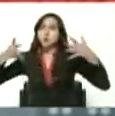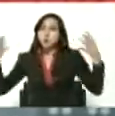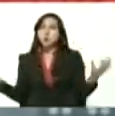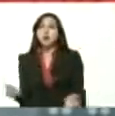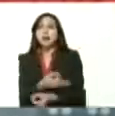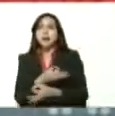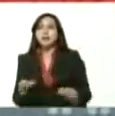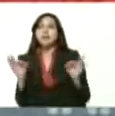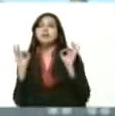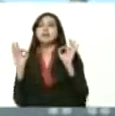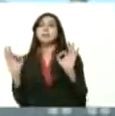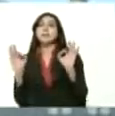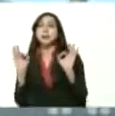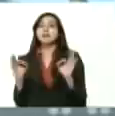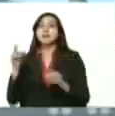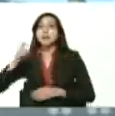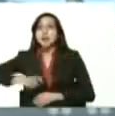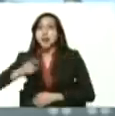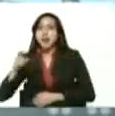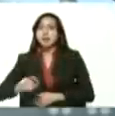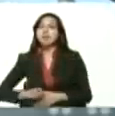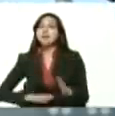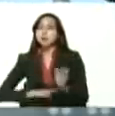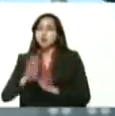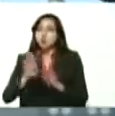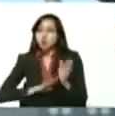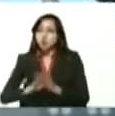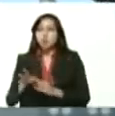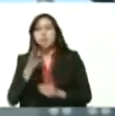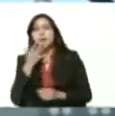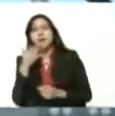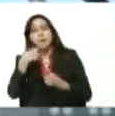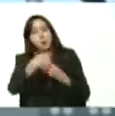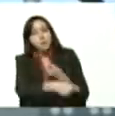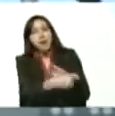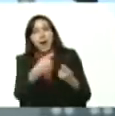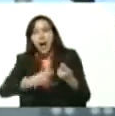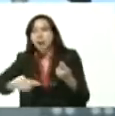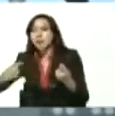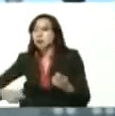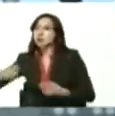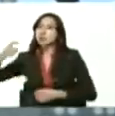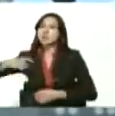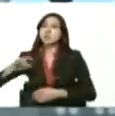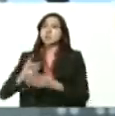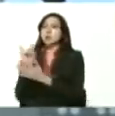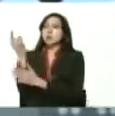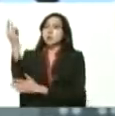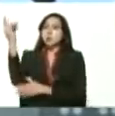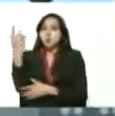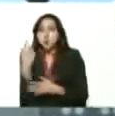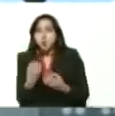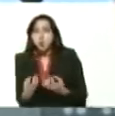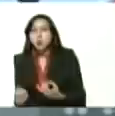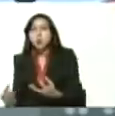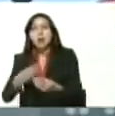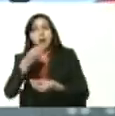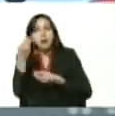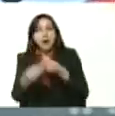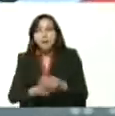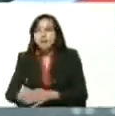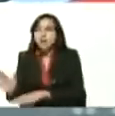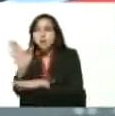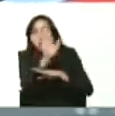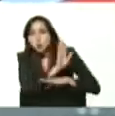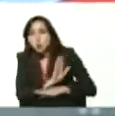de que se necesita para elevar la producción de plátano que se necesita para proteger y elevar